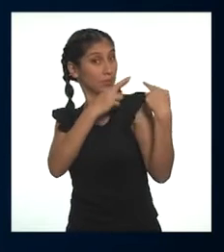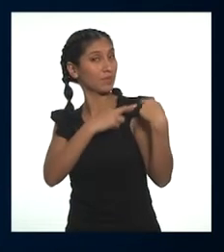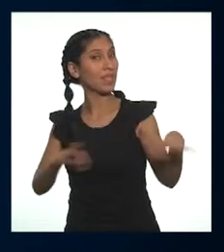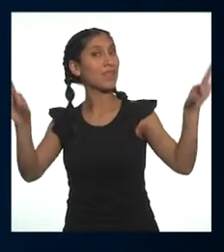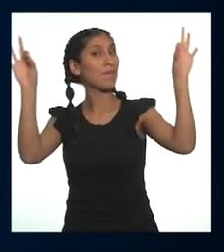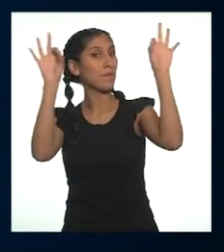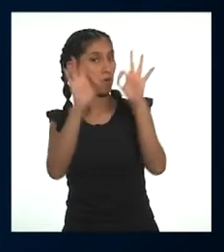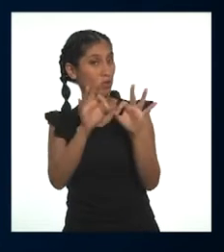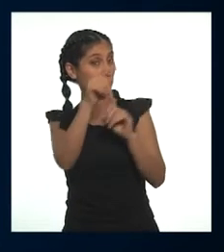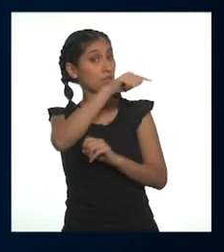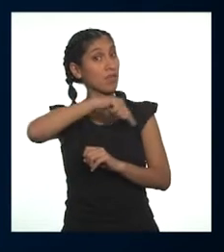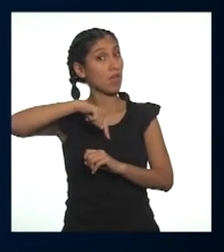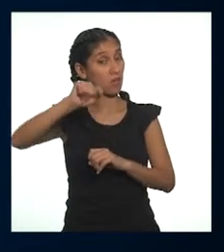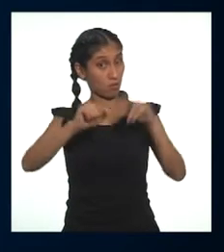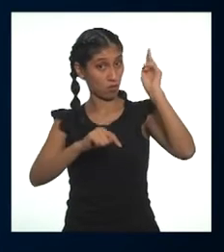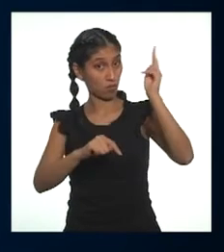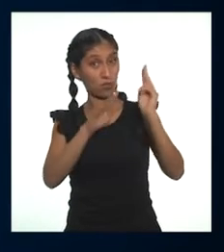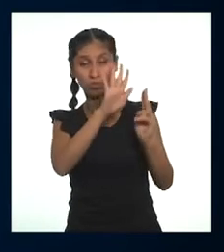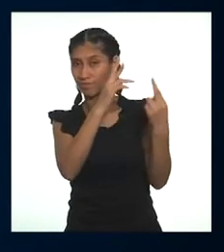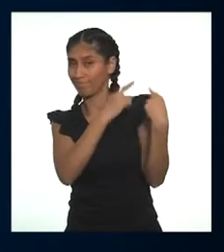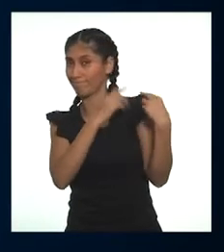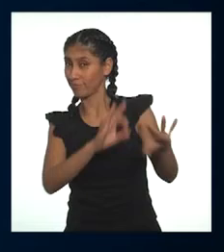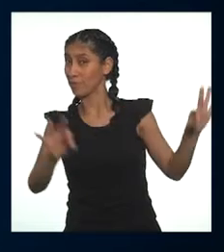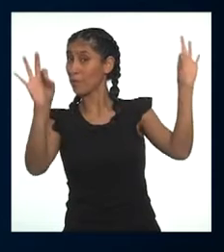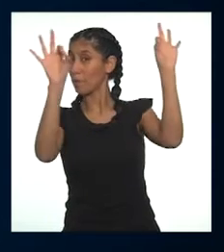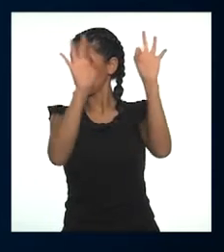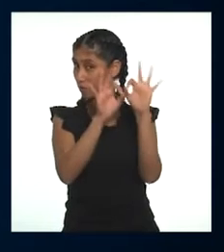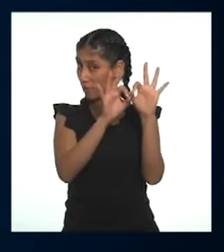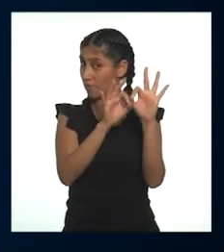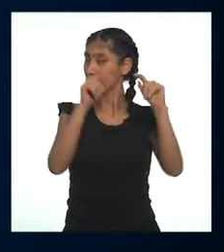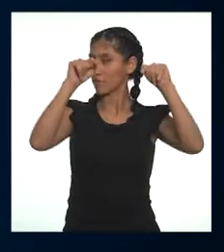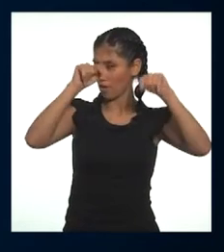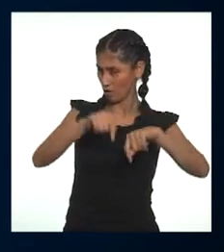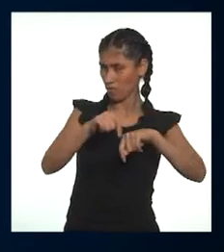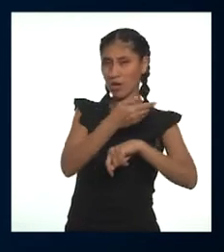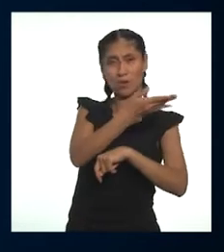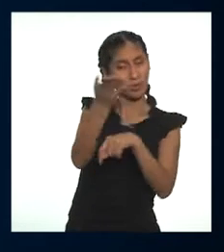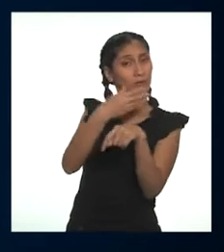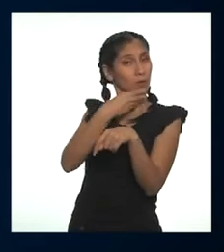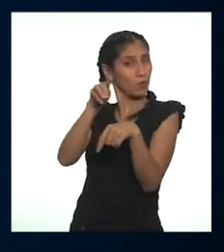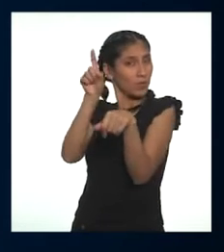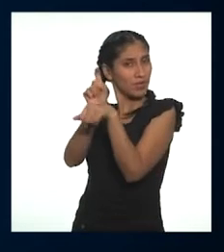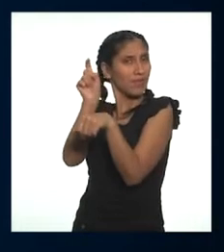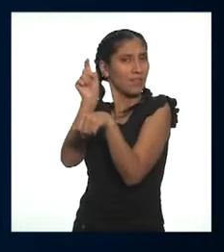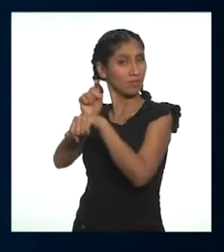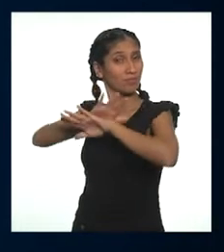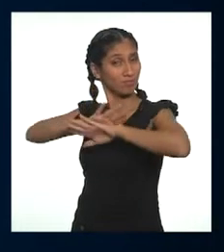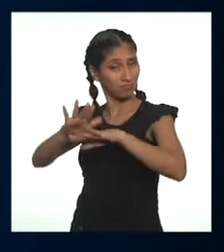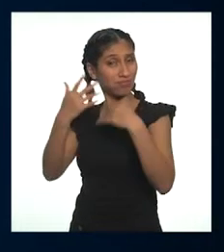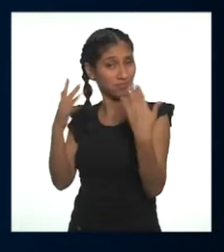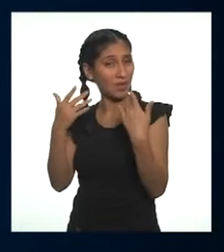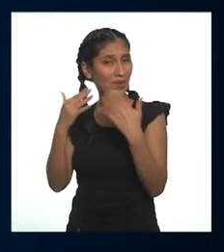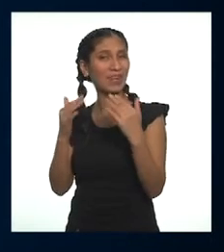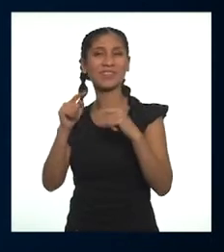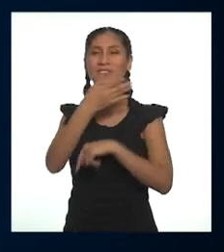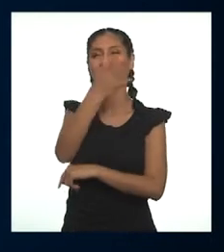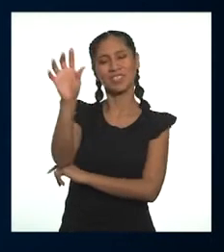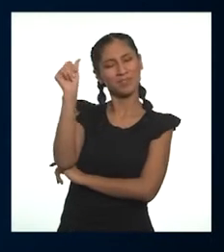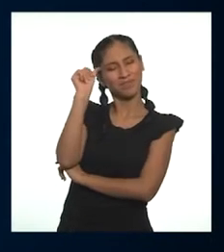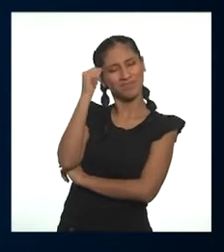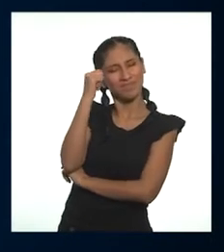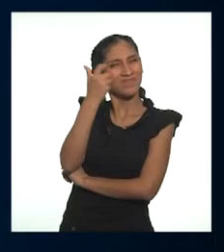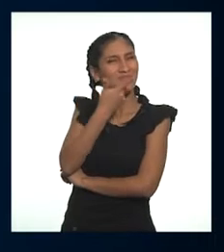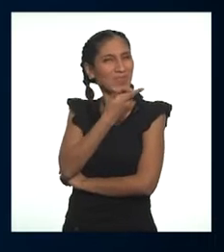importante que tienen las profesoras y profesores en este paso que ya están culminando. Los invito a